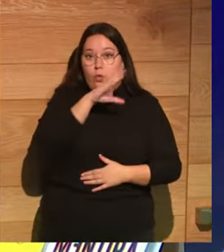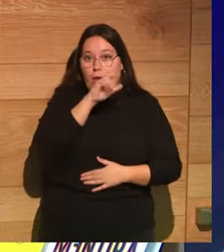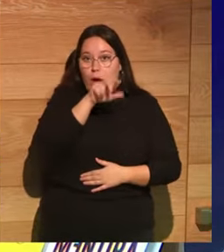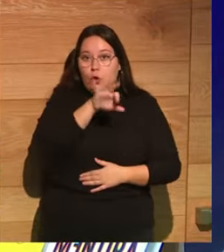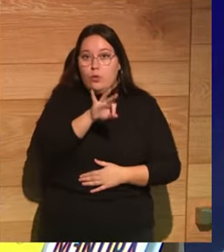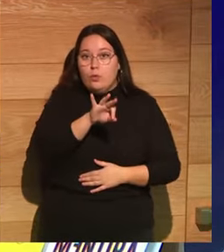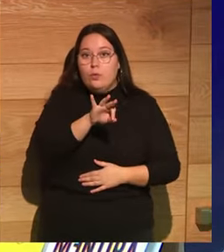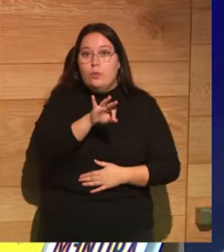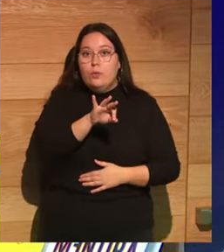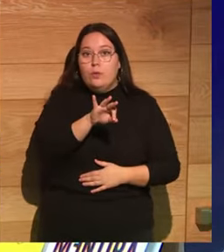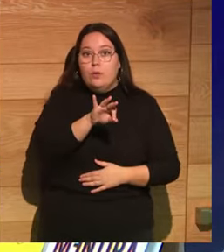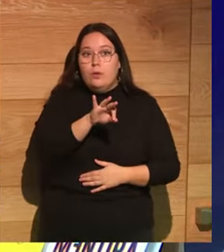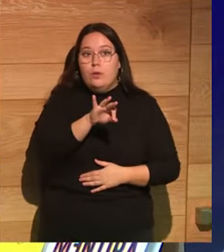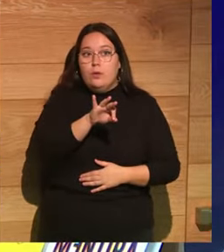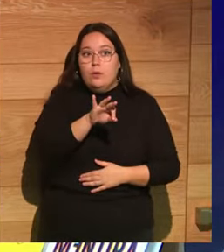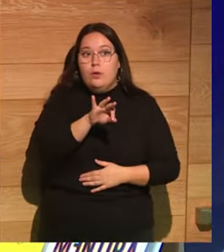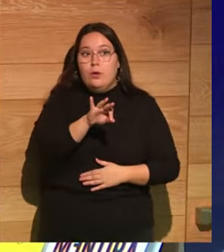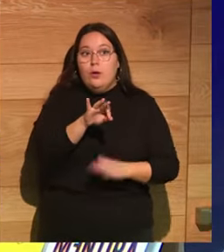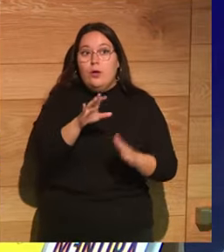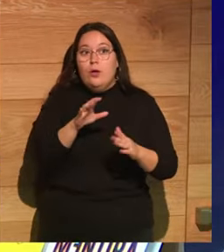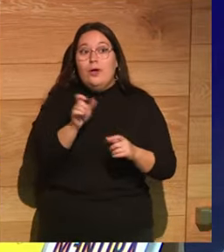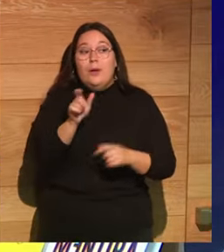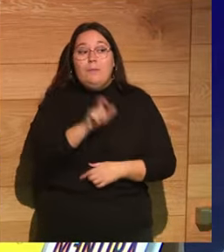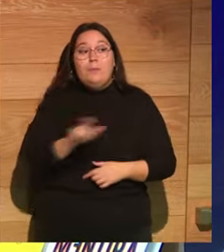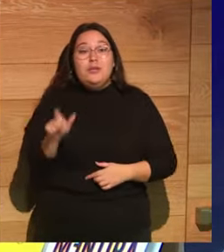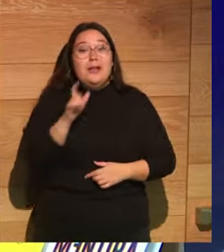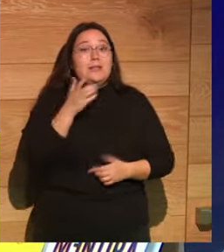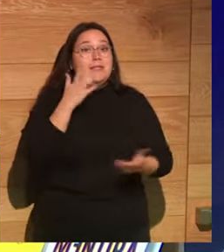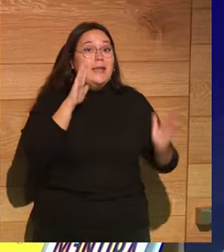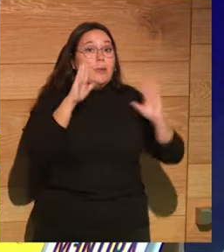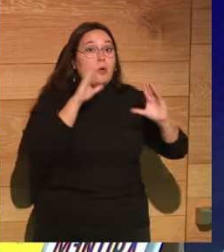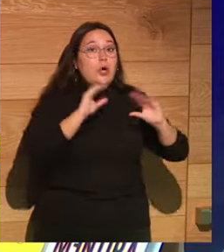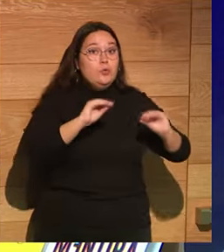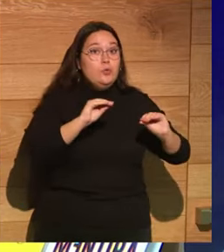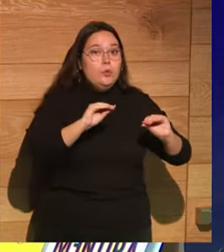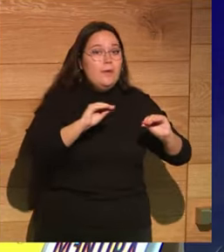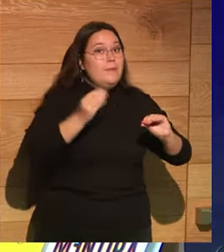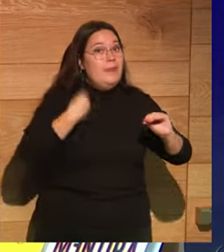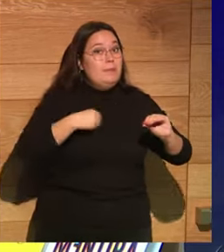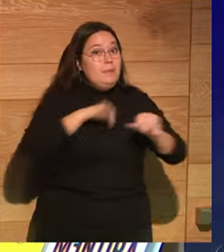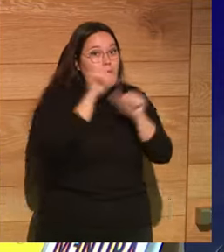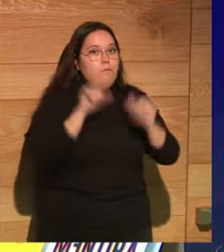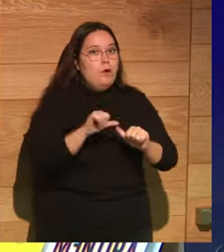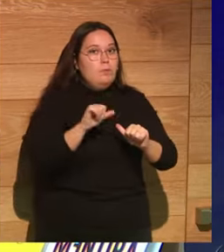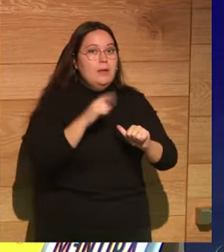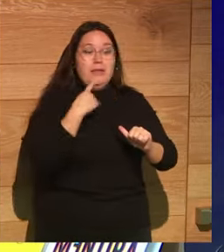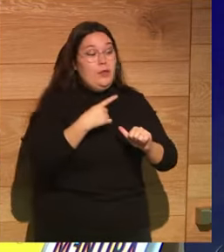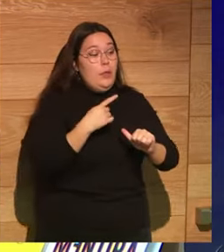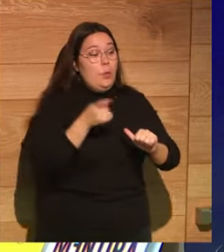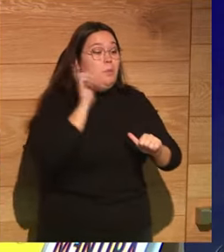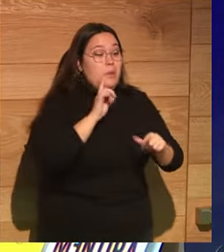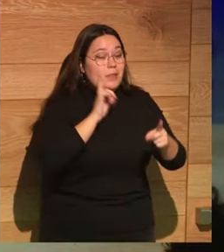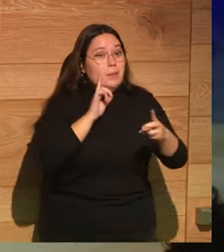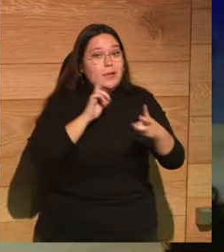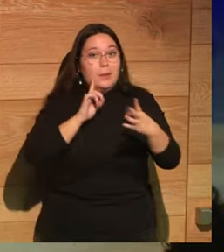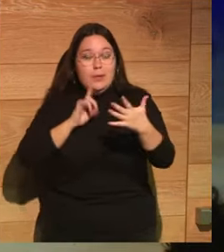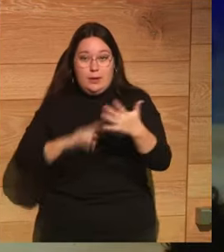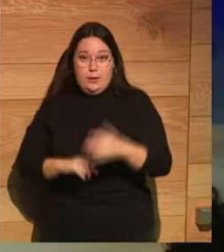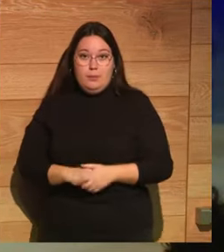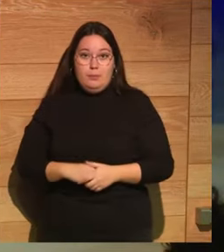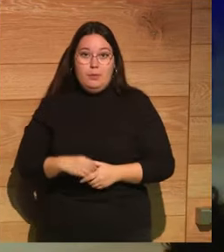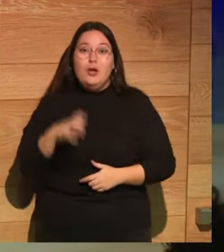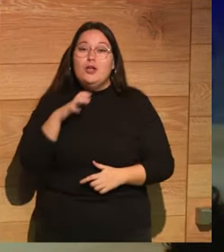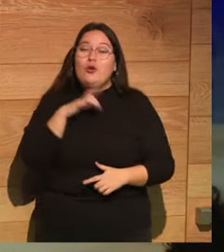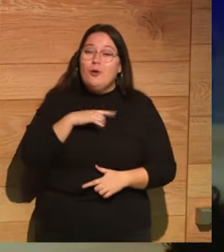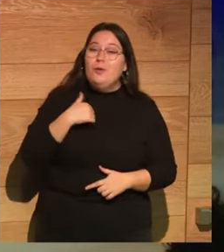que está desacreditando a todos los charlatanes de su época con su misma moneda él te lo dice todo esto es mentira pero aquí me estoy